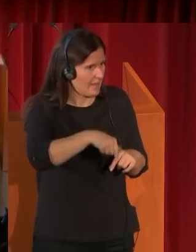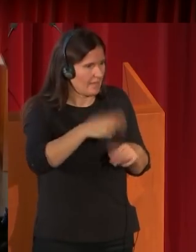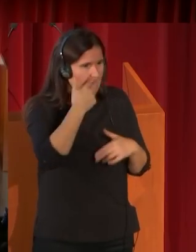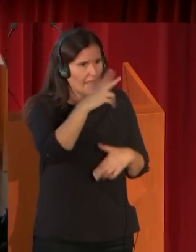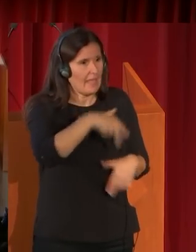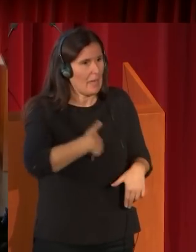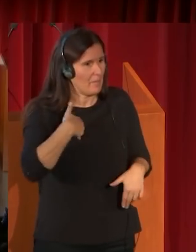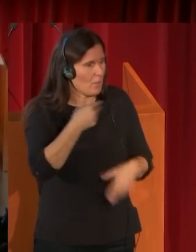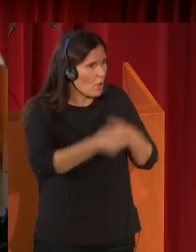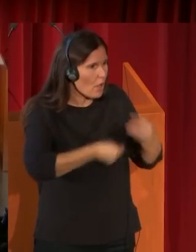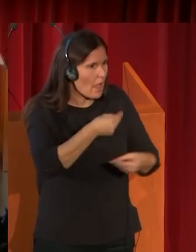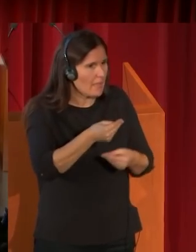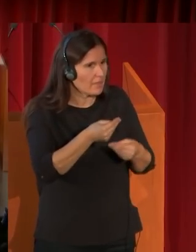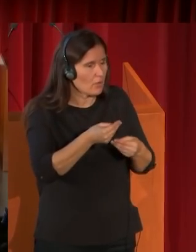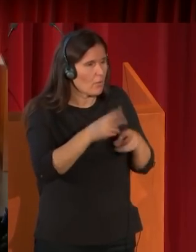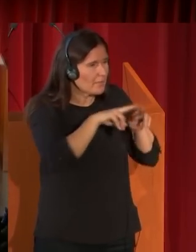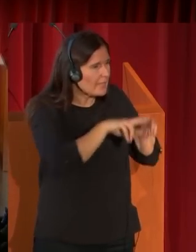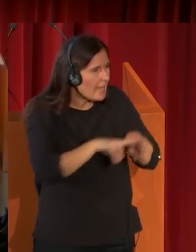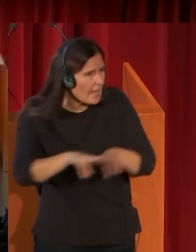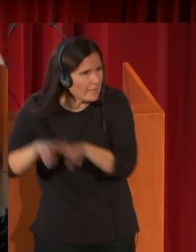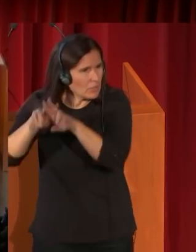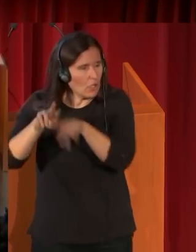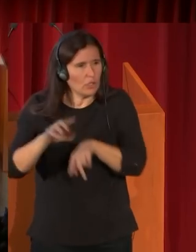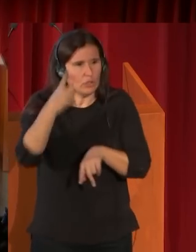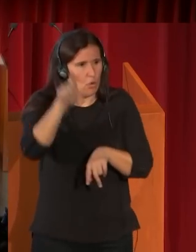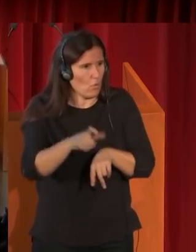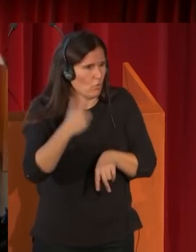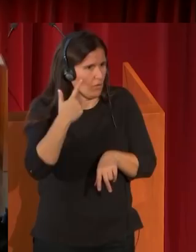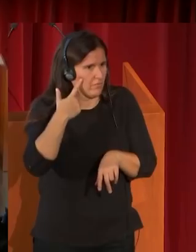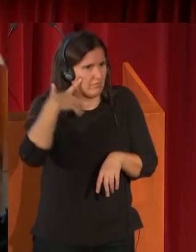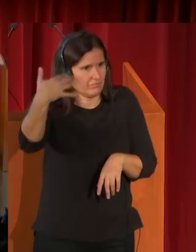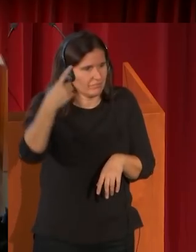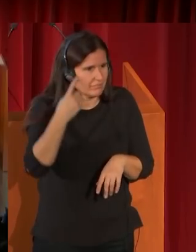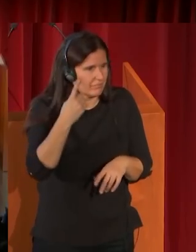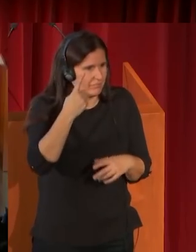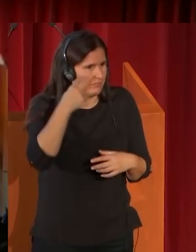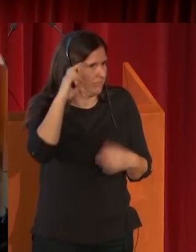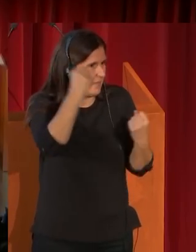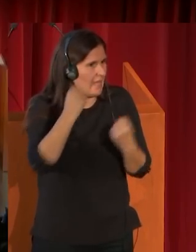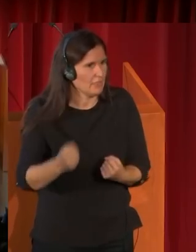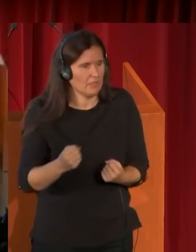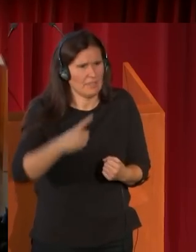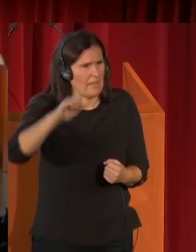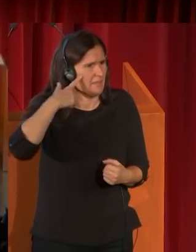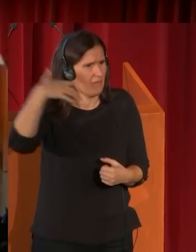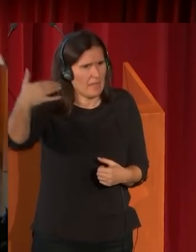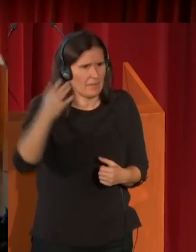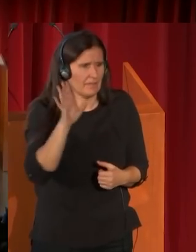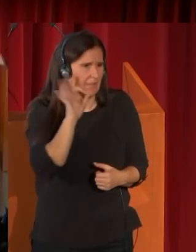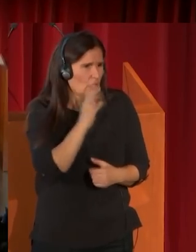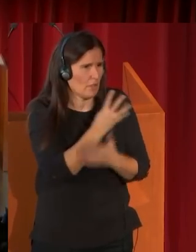realiza como revisión de uno de los más grandes maestros, de hecho, el maestro de mayor fama internacional en el XIX,